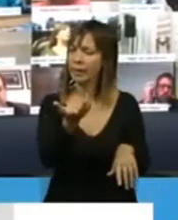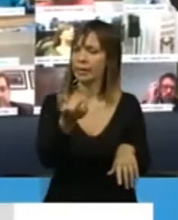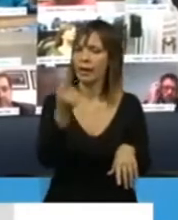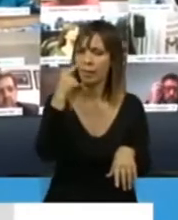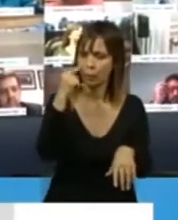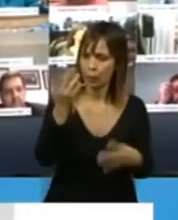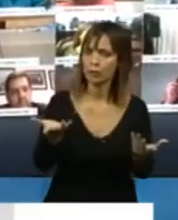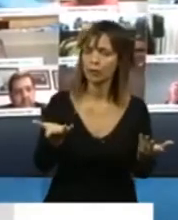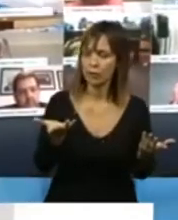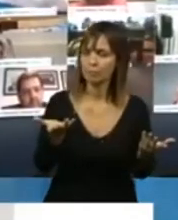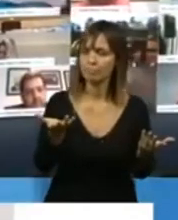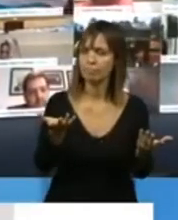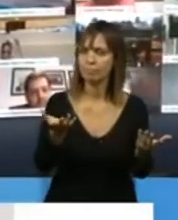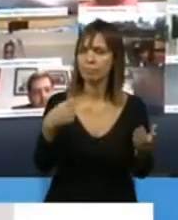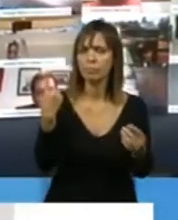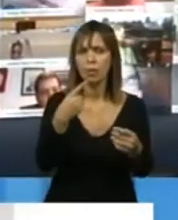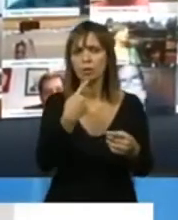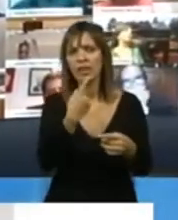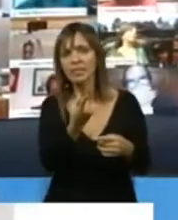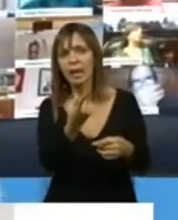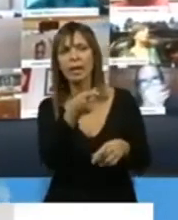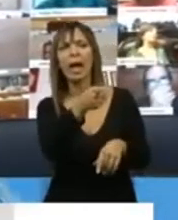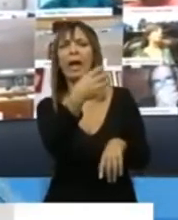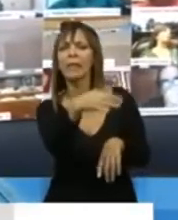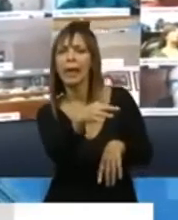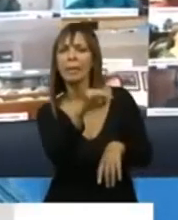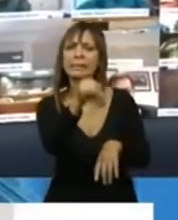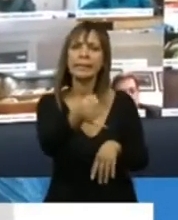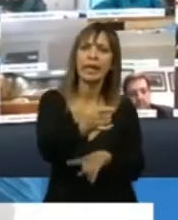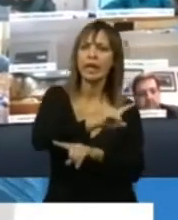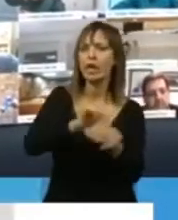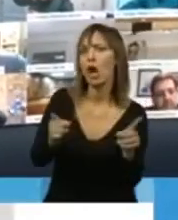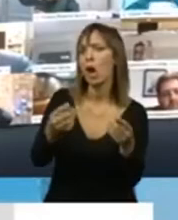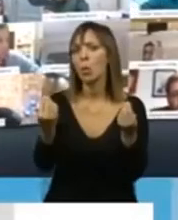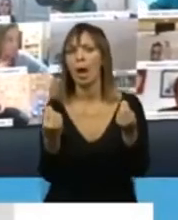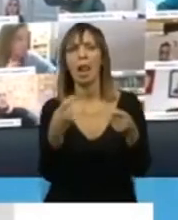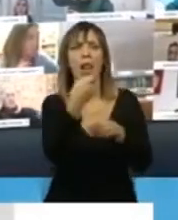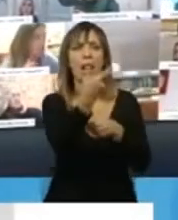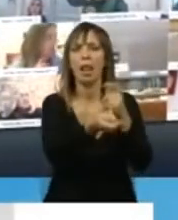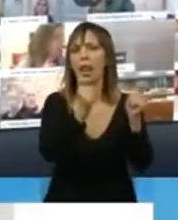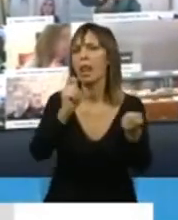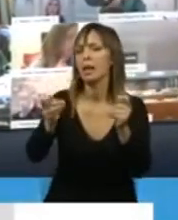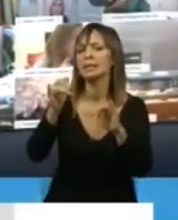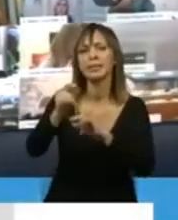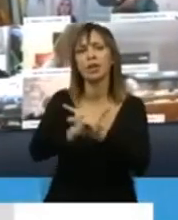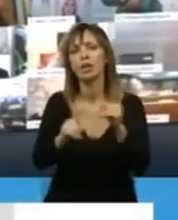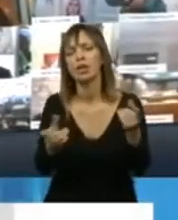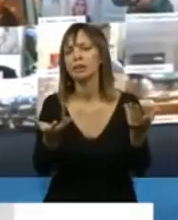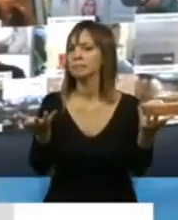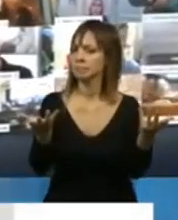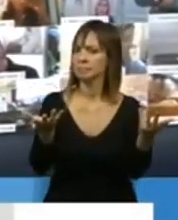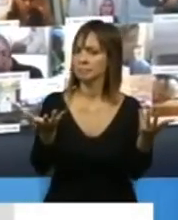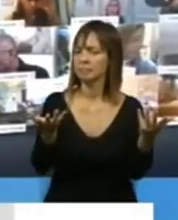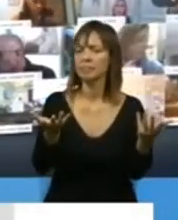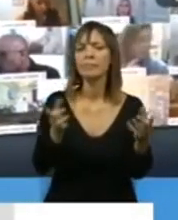se discutió mucho sobre si le correspondía o no una bonificación por la tarea que hacía, que era un número muy pequeño